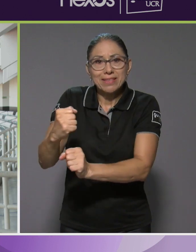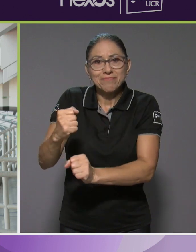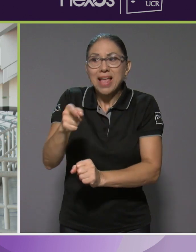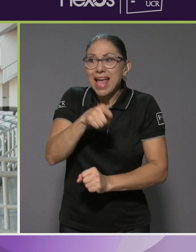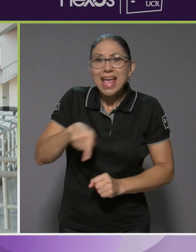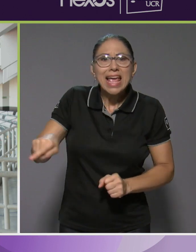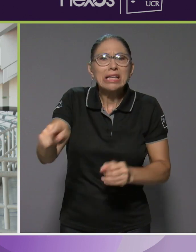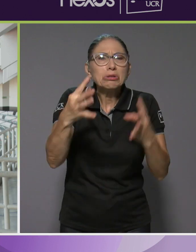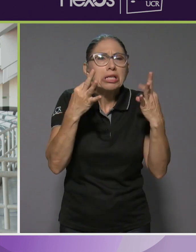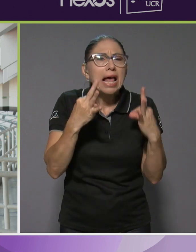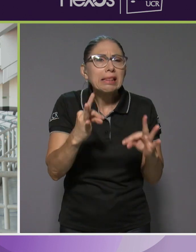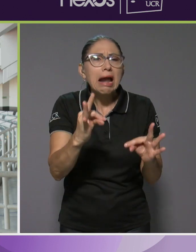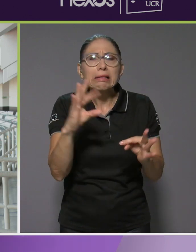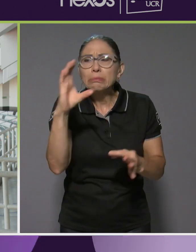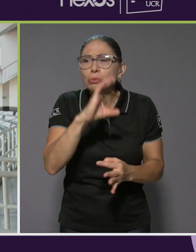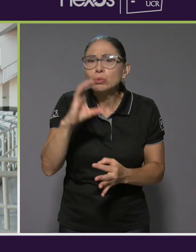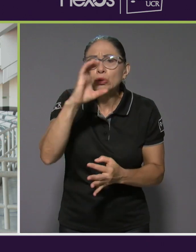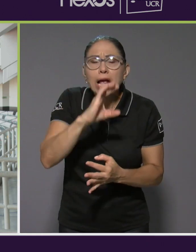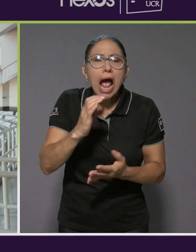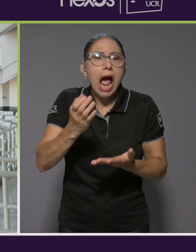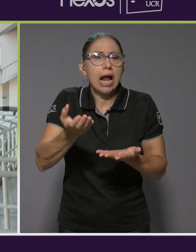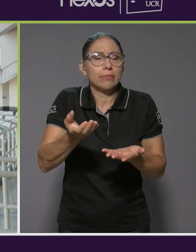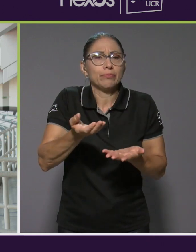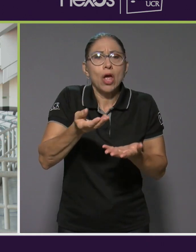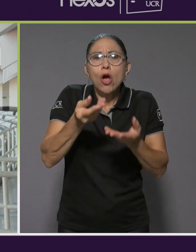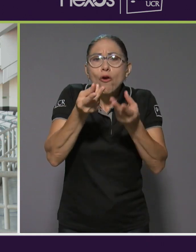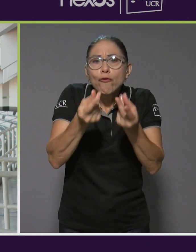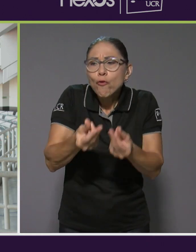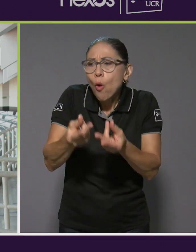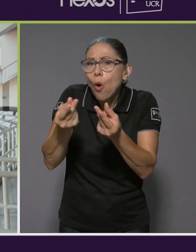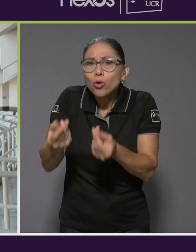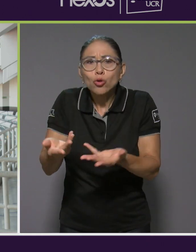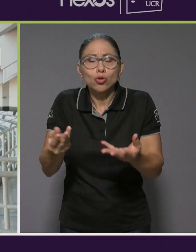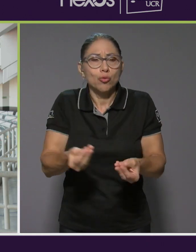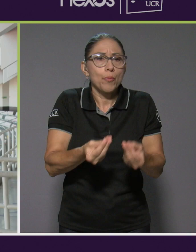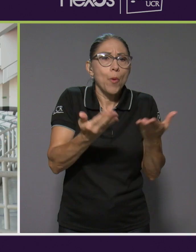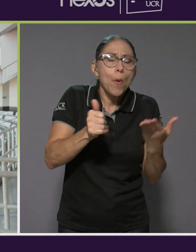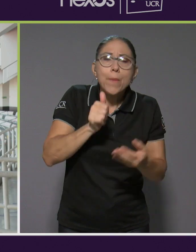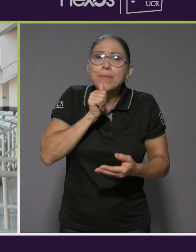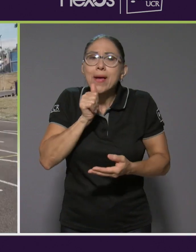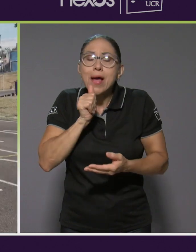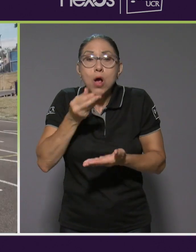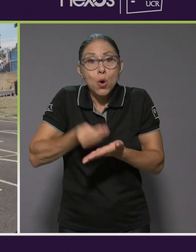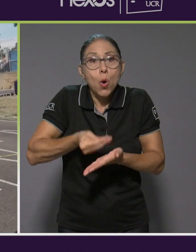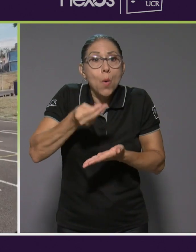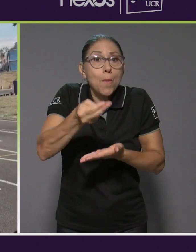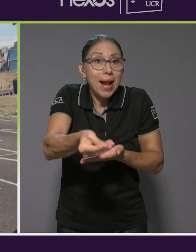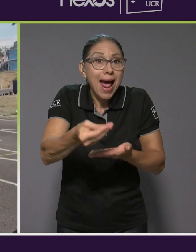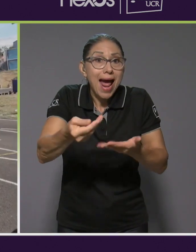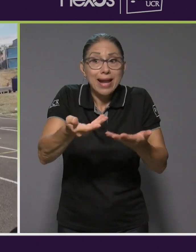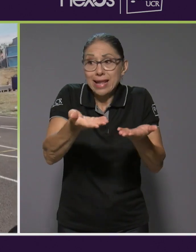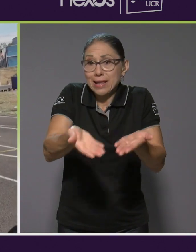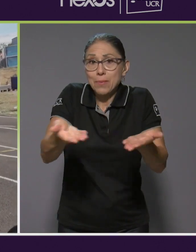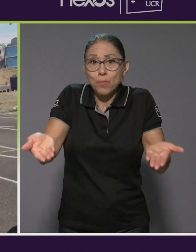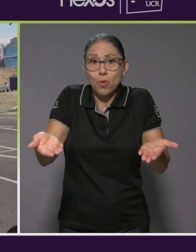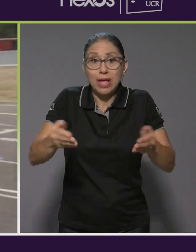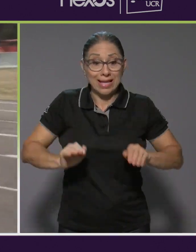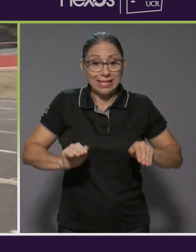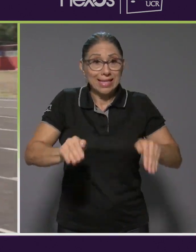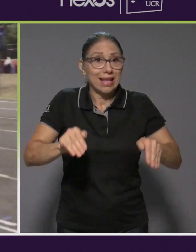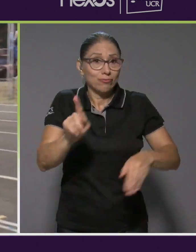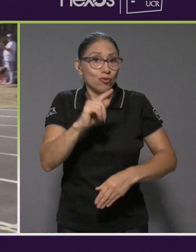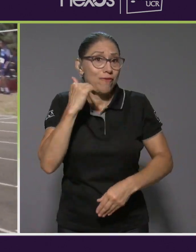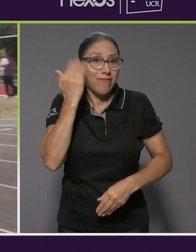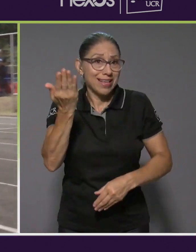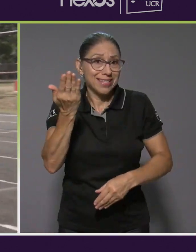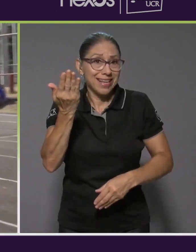conseguir fondos, buscar recursos en el sector privado, para tratar de ver, comprar equipamiento, una silla de ruedas no es fácil, una prótesis para correr